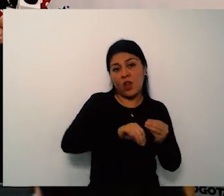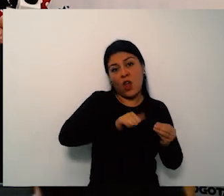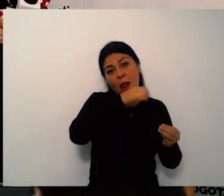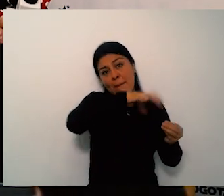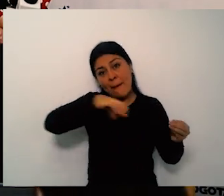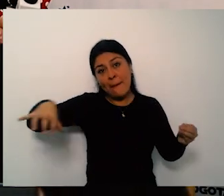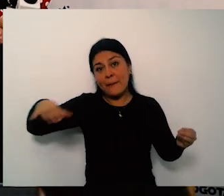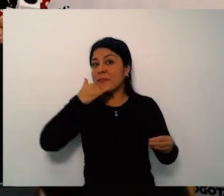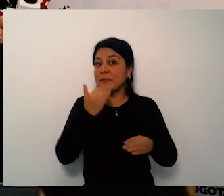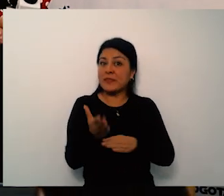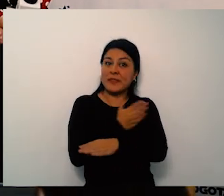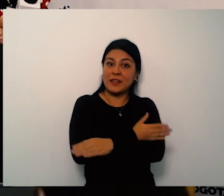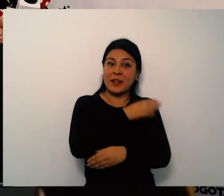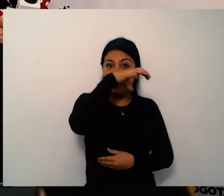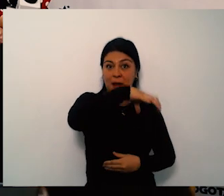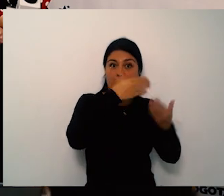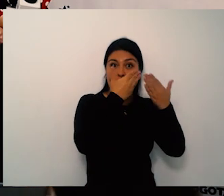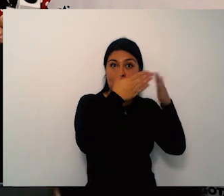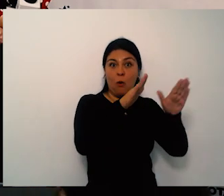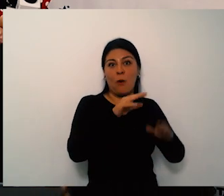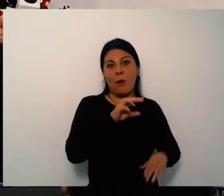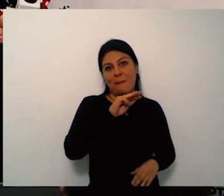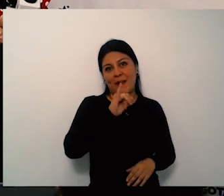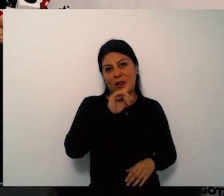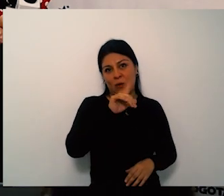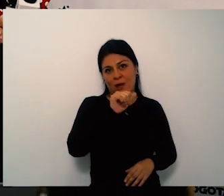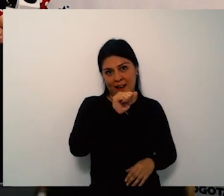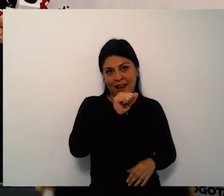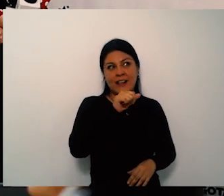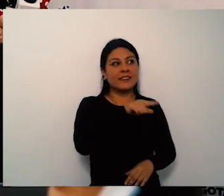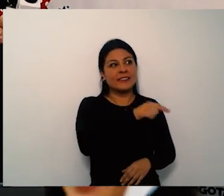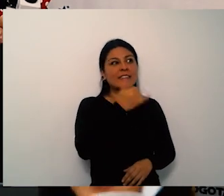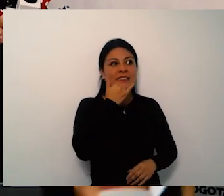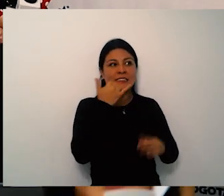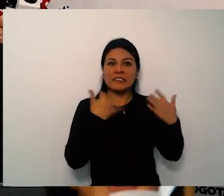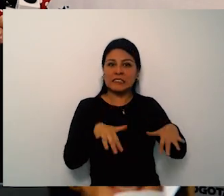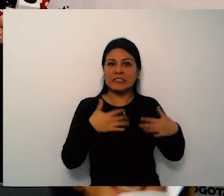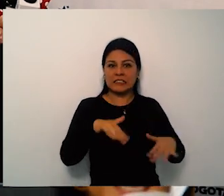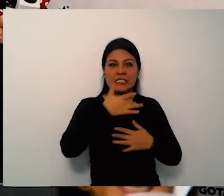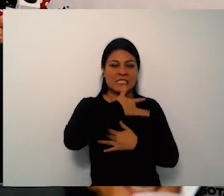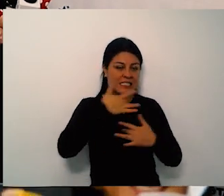procedimiento está establecido no veo al doctor Daniel Huertas